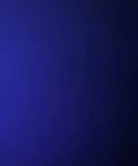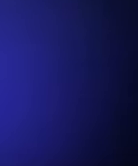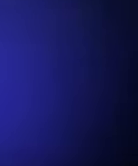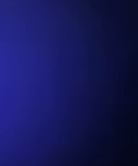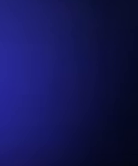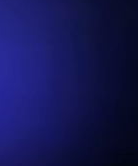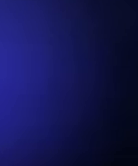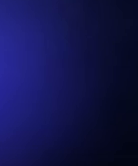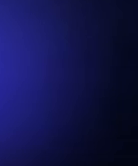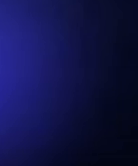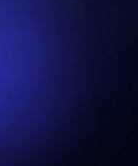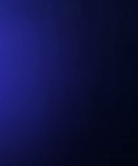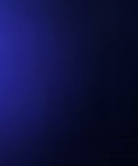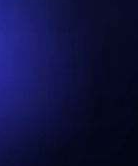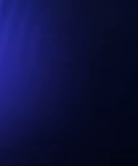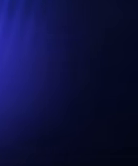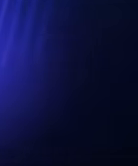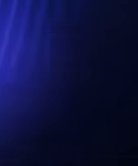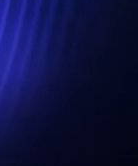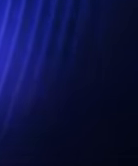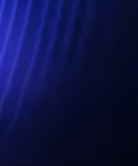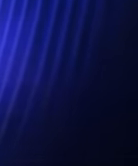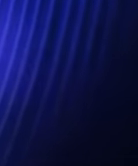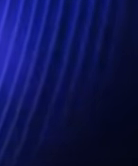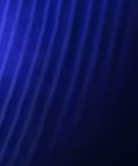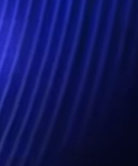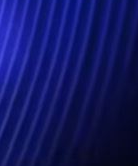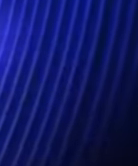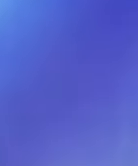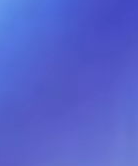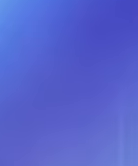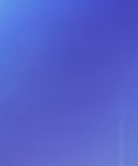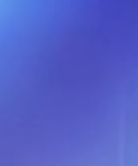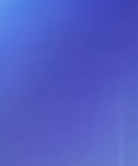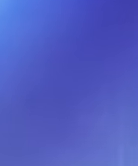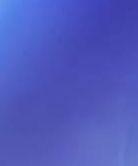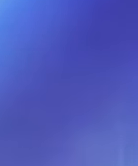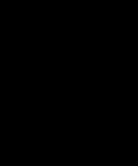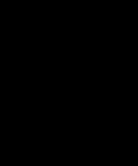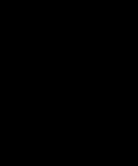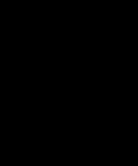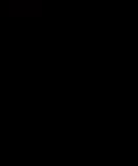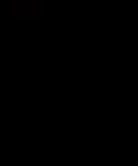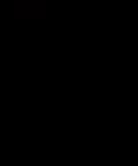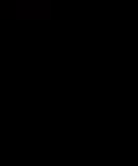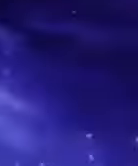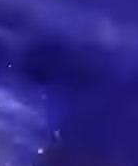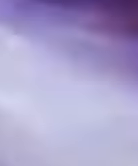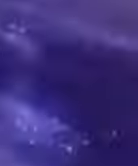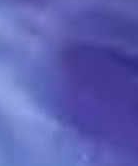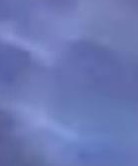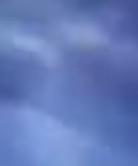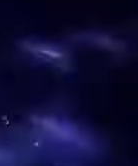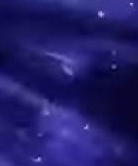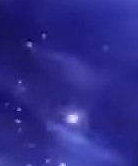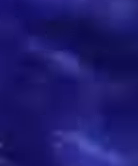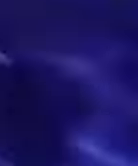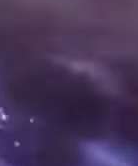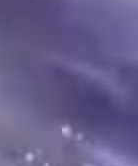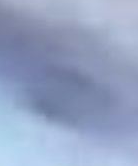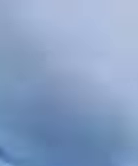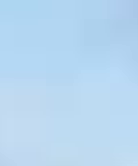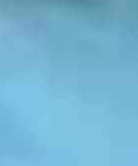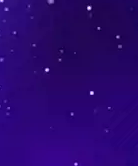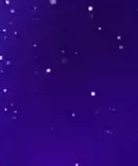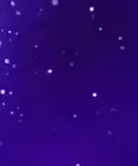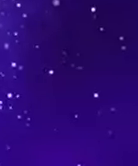,746 estrellas azules su trabajo sobre 44 galaxias azules fue precursora de